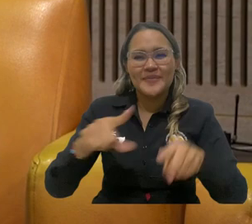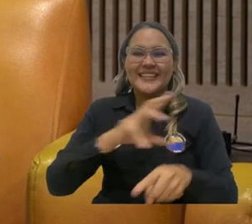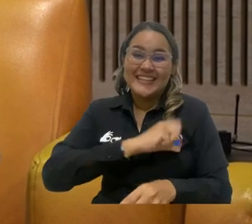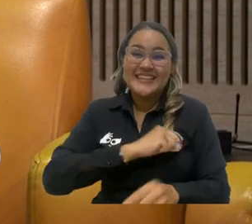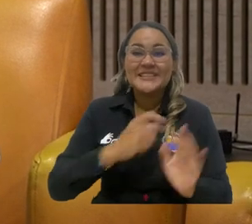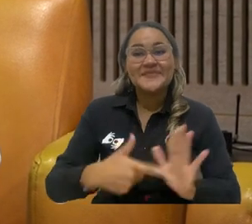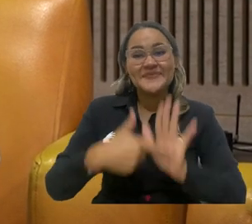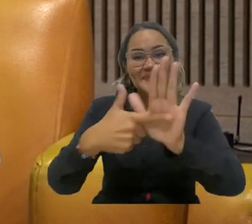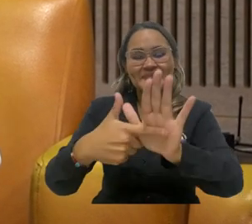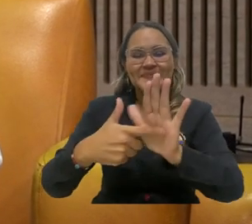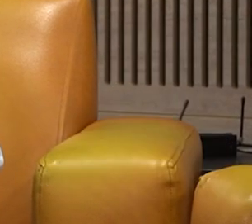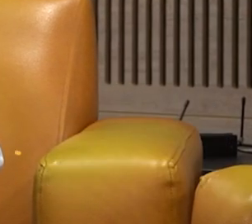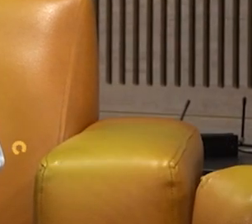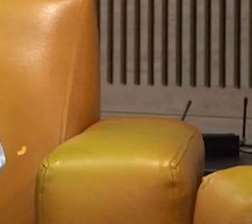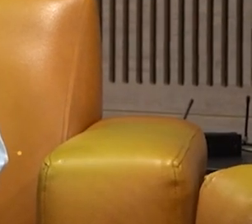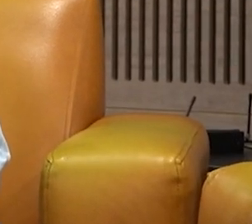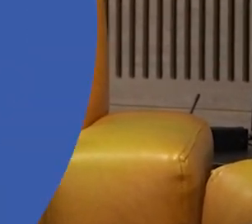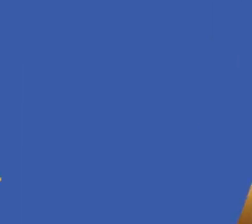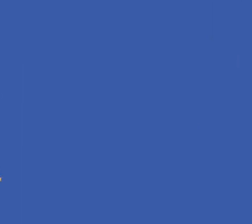El amor también es triste.